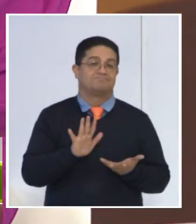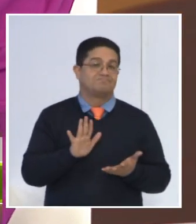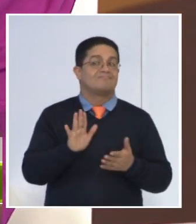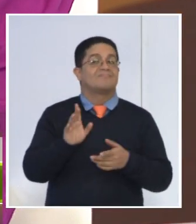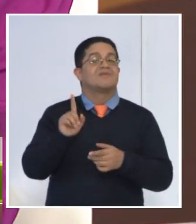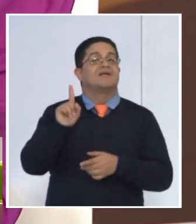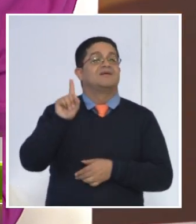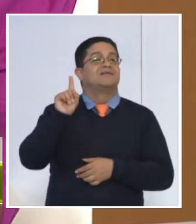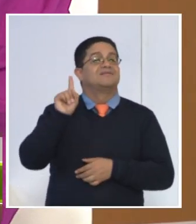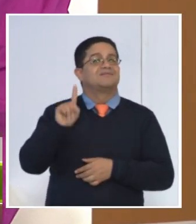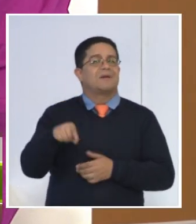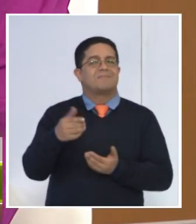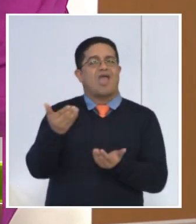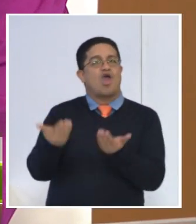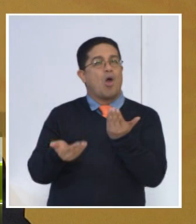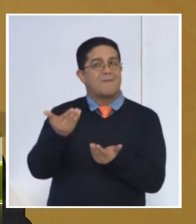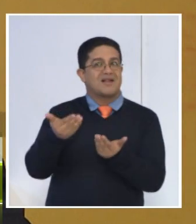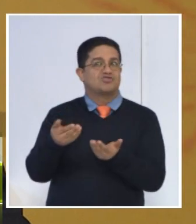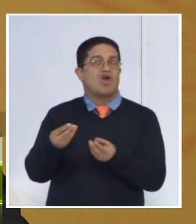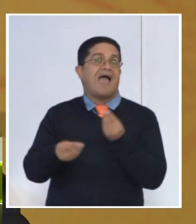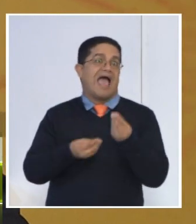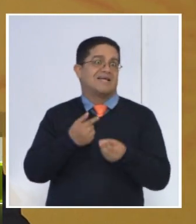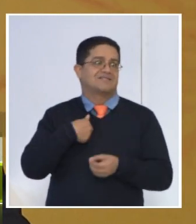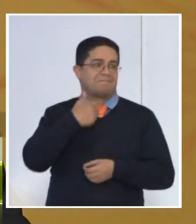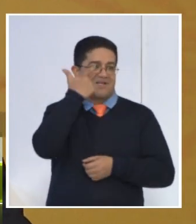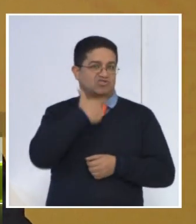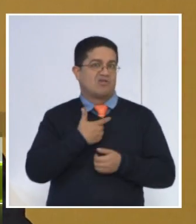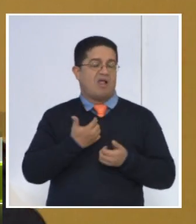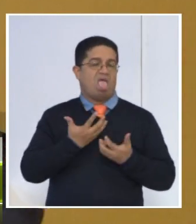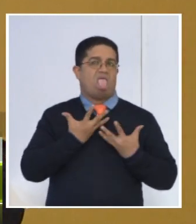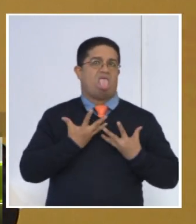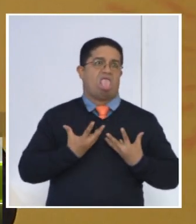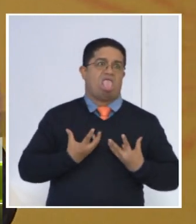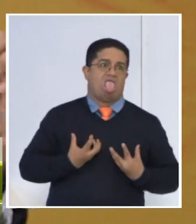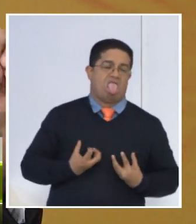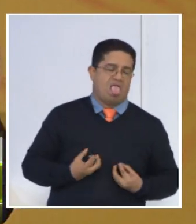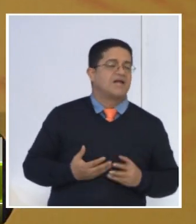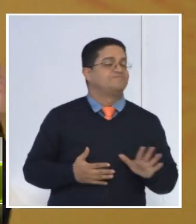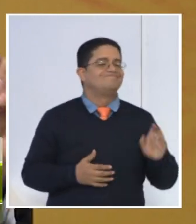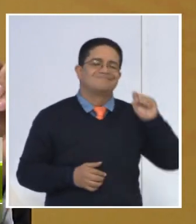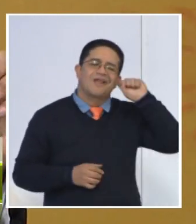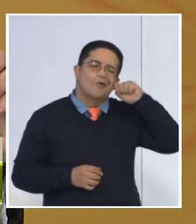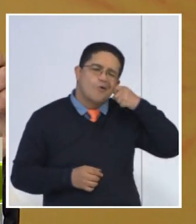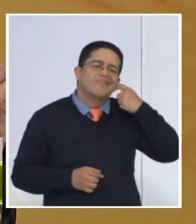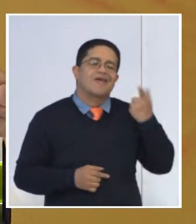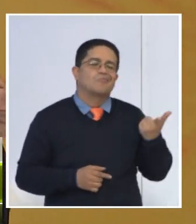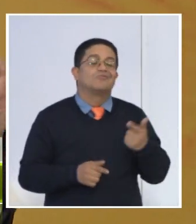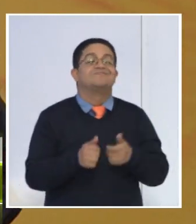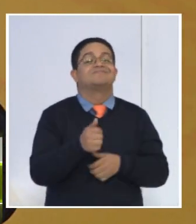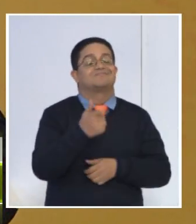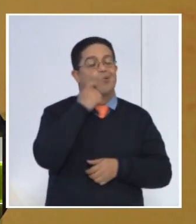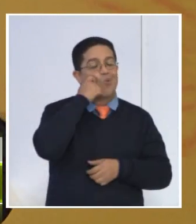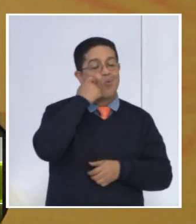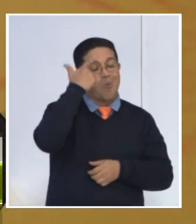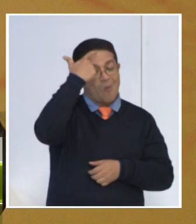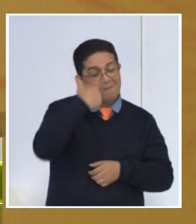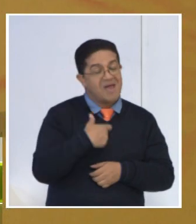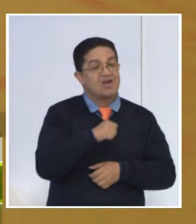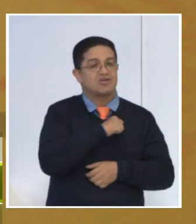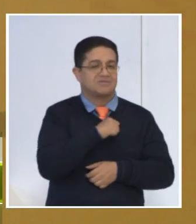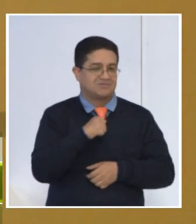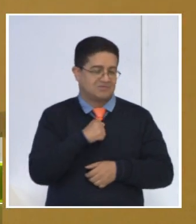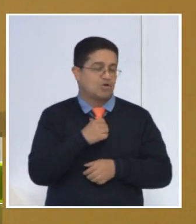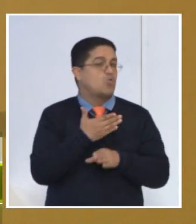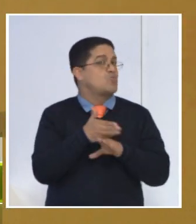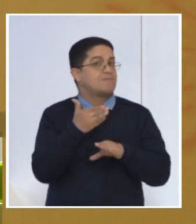también las comparaciones tienden a frustrar. Sí, sí, sin duda alguna. Recordemos que el ser humano es individual, ¿ok? Es decir, a pesar de que somos seres